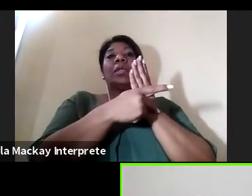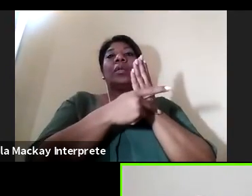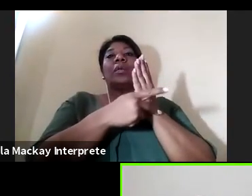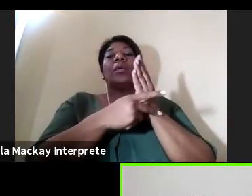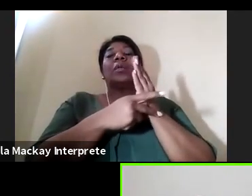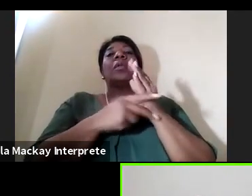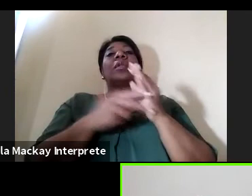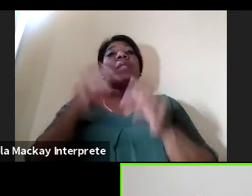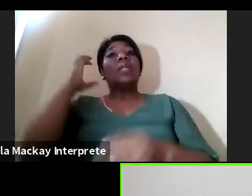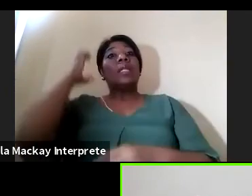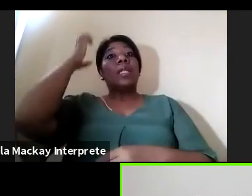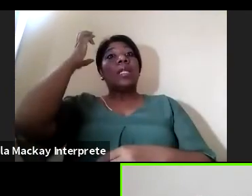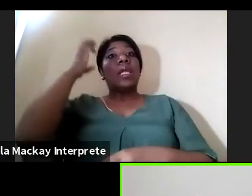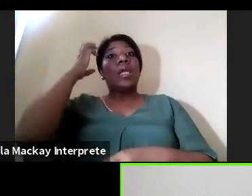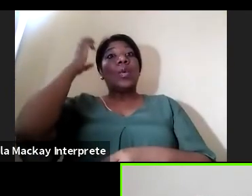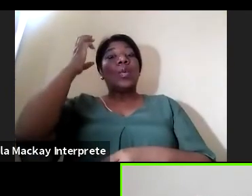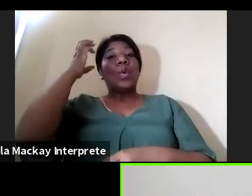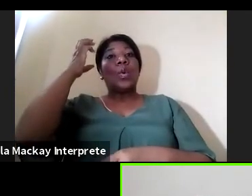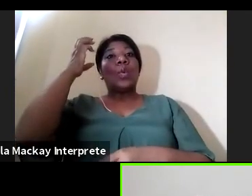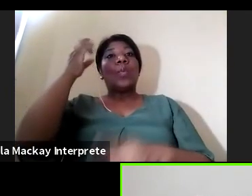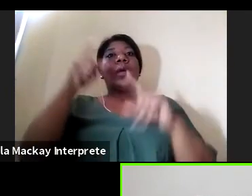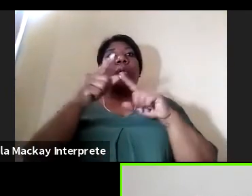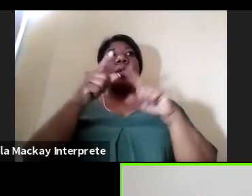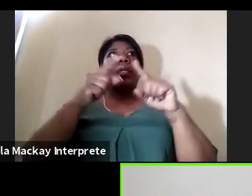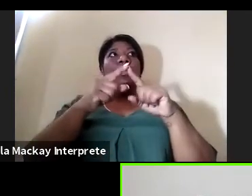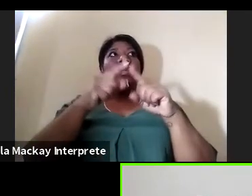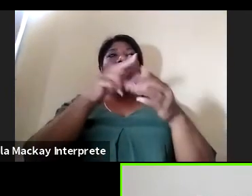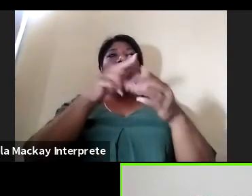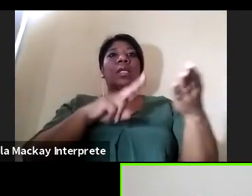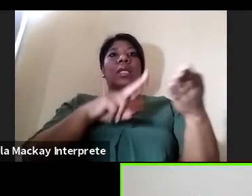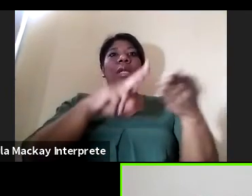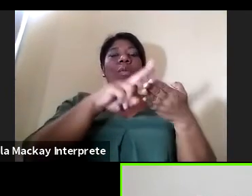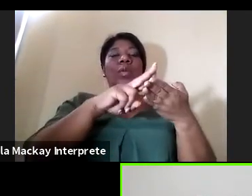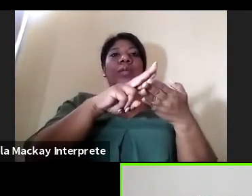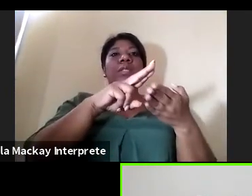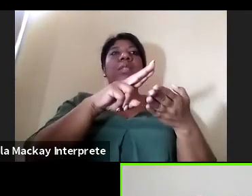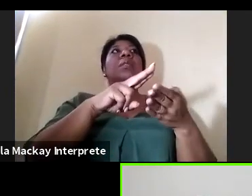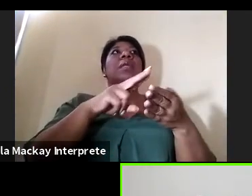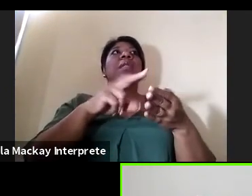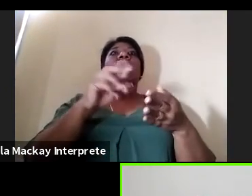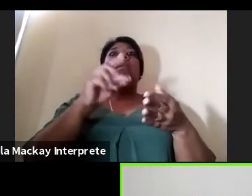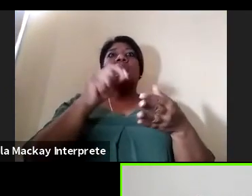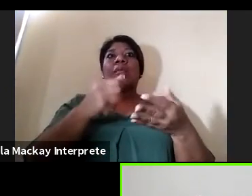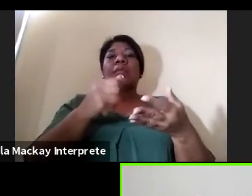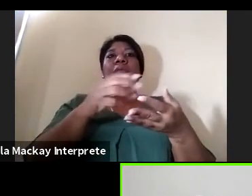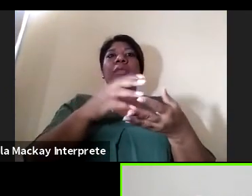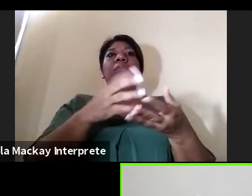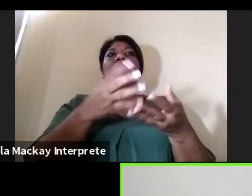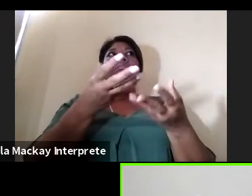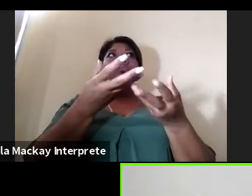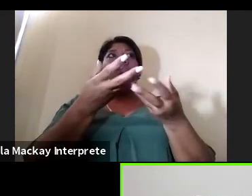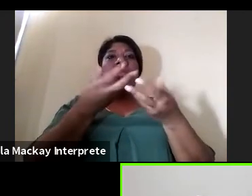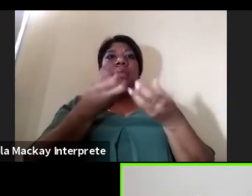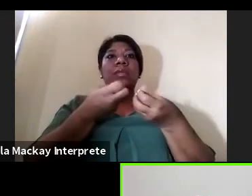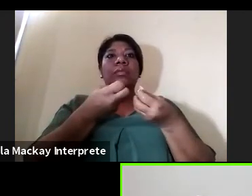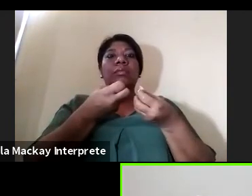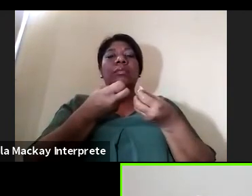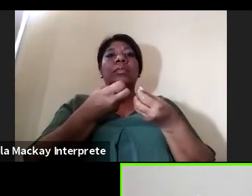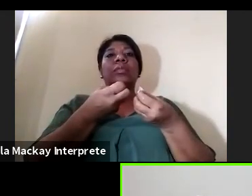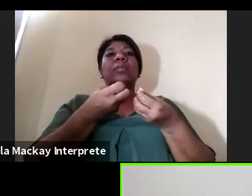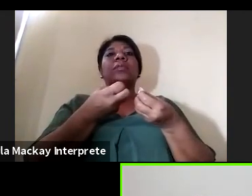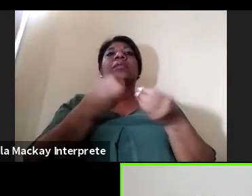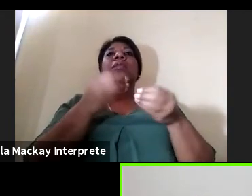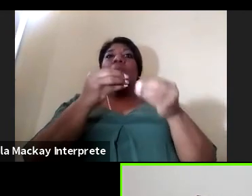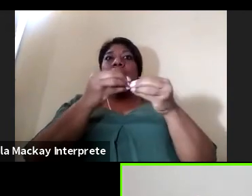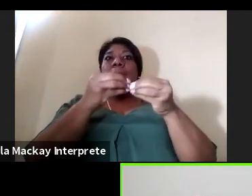nosotros a través de las universidades que formamos parte lo hemos seguido alimentando con una cuota y con